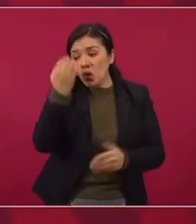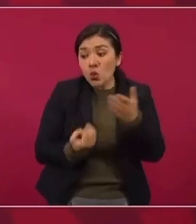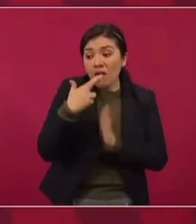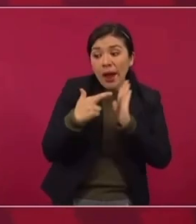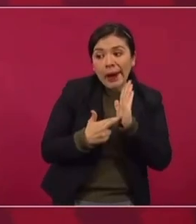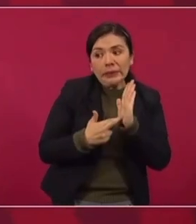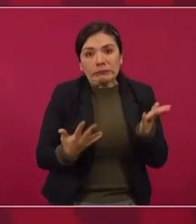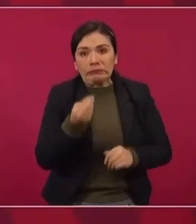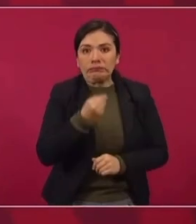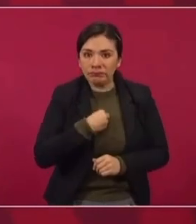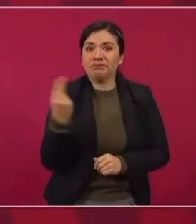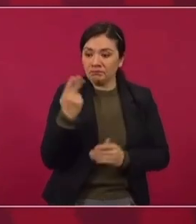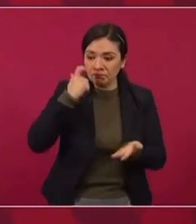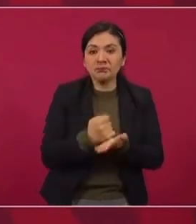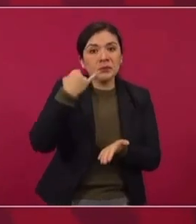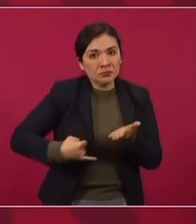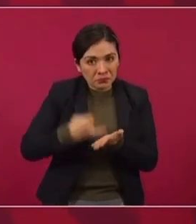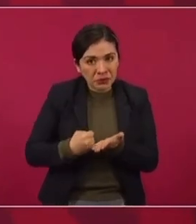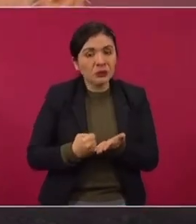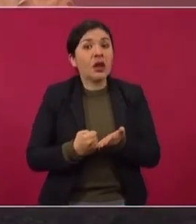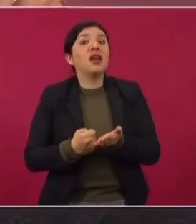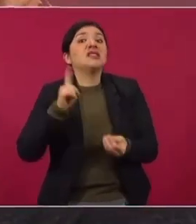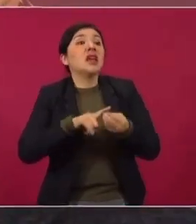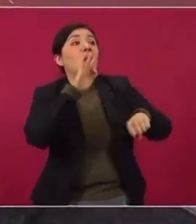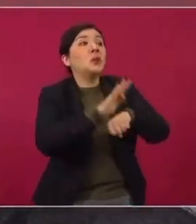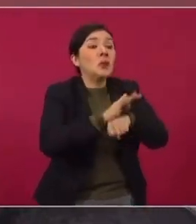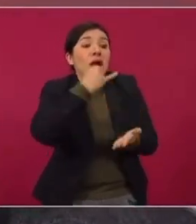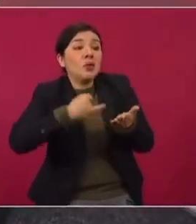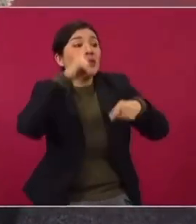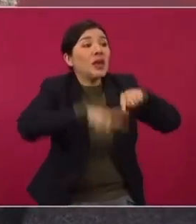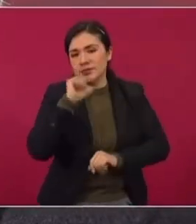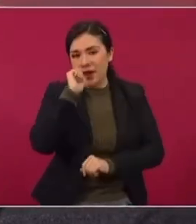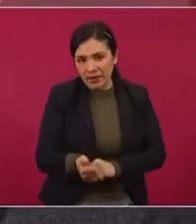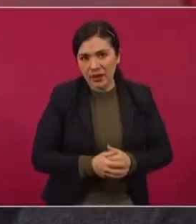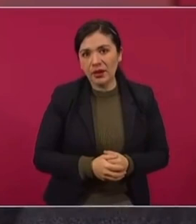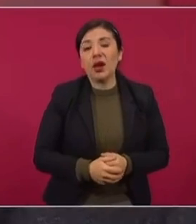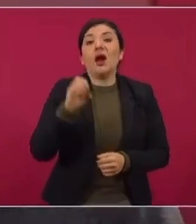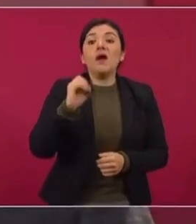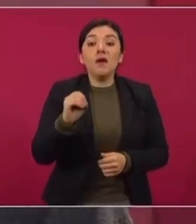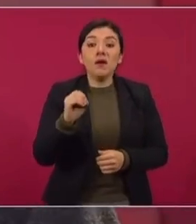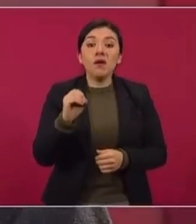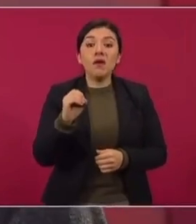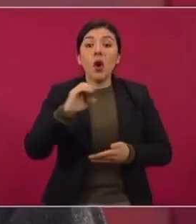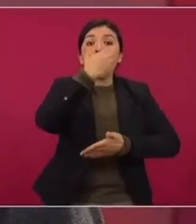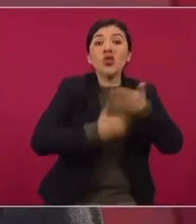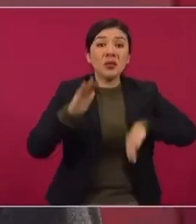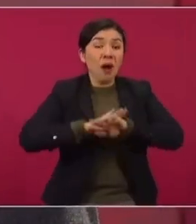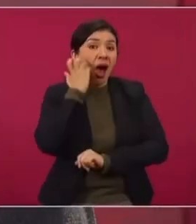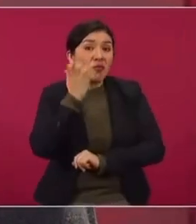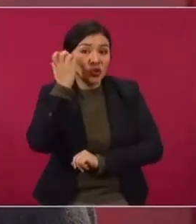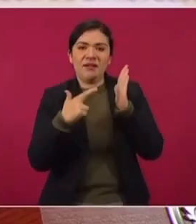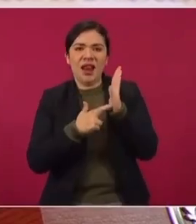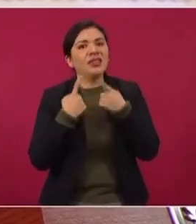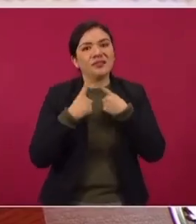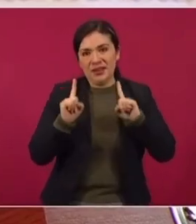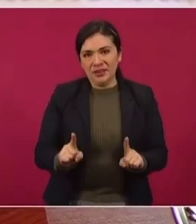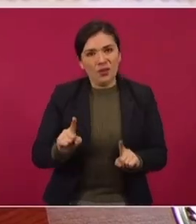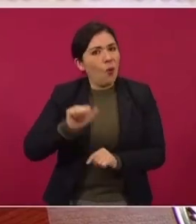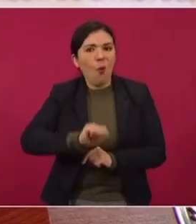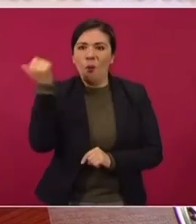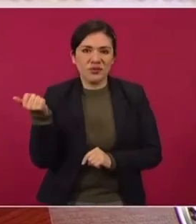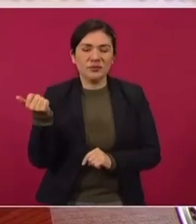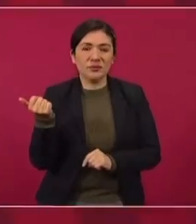las reglas, hay que pagar los impuestos, nada de privilegios fiscales, nada de condonaciones, nada de contratos abusivos, leoninos. Entonces,